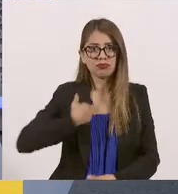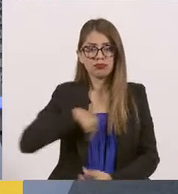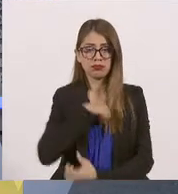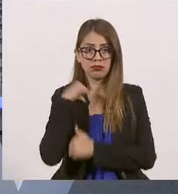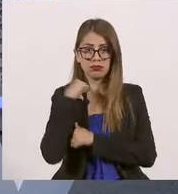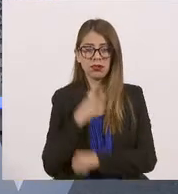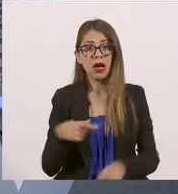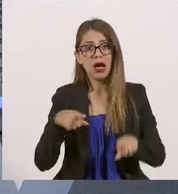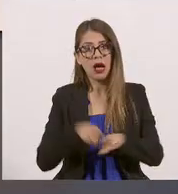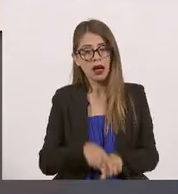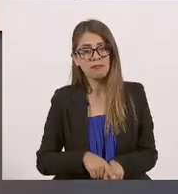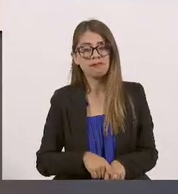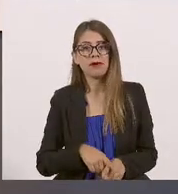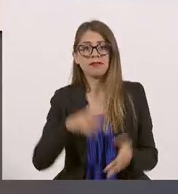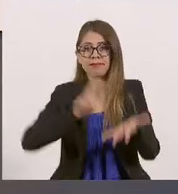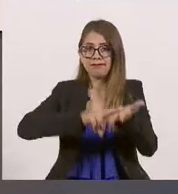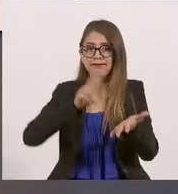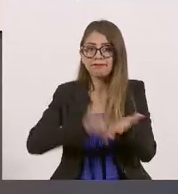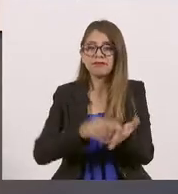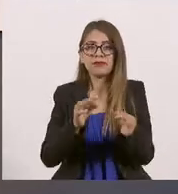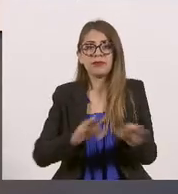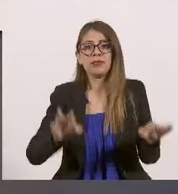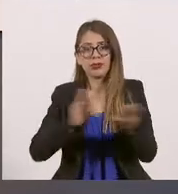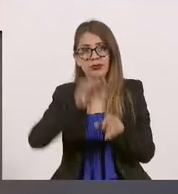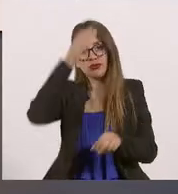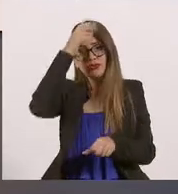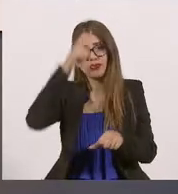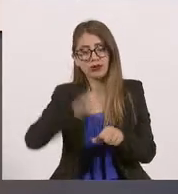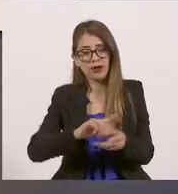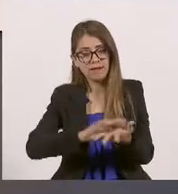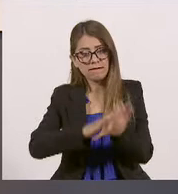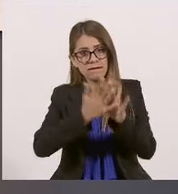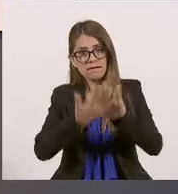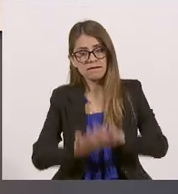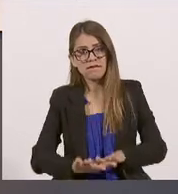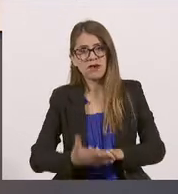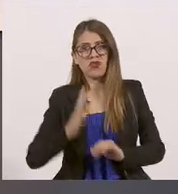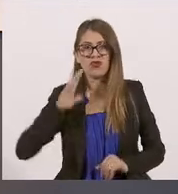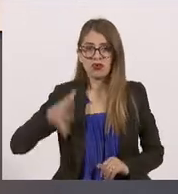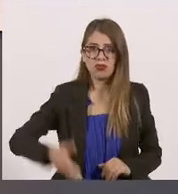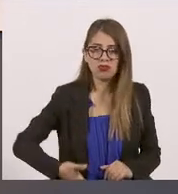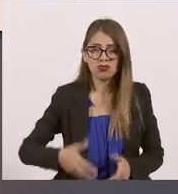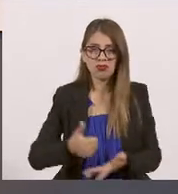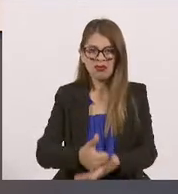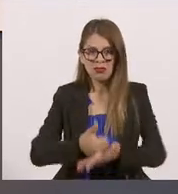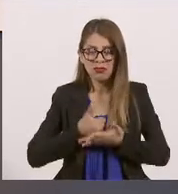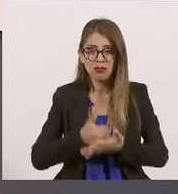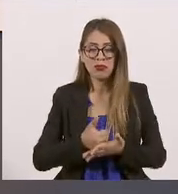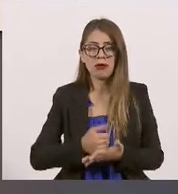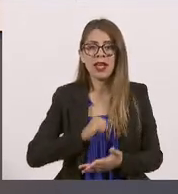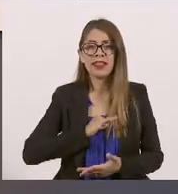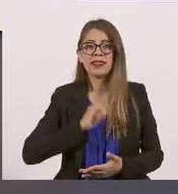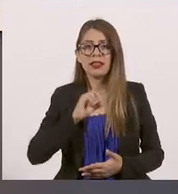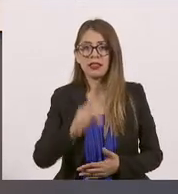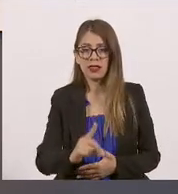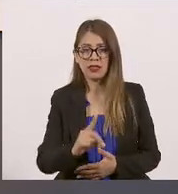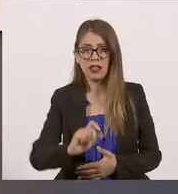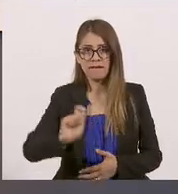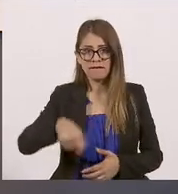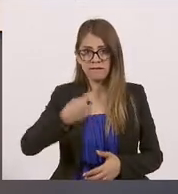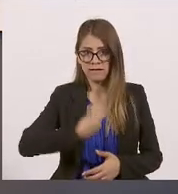derrama de capital simbólico que nos deja la cultura, se convierta también en orgullo y en marca de identidad para las personas